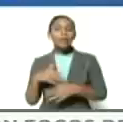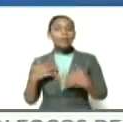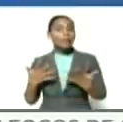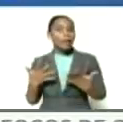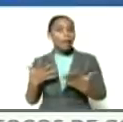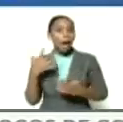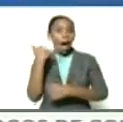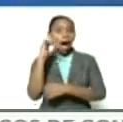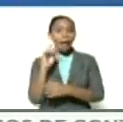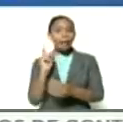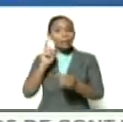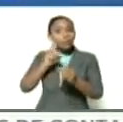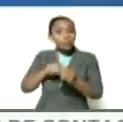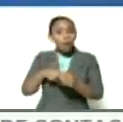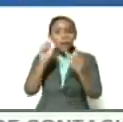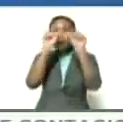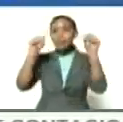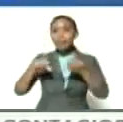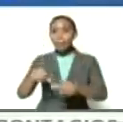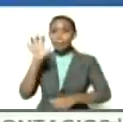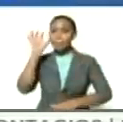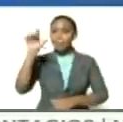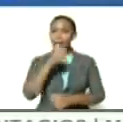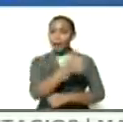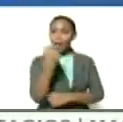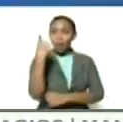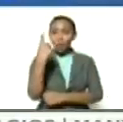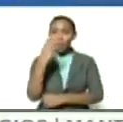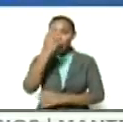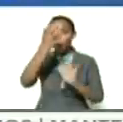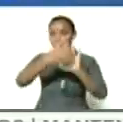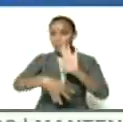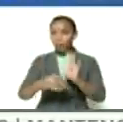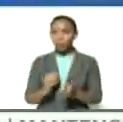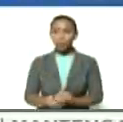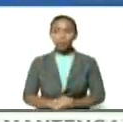que se han inscrito en el sistema patria en cada uno de los capítulos